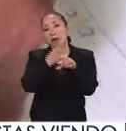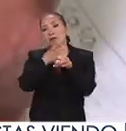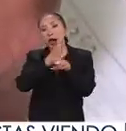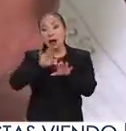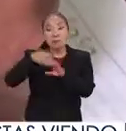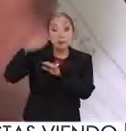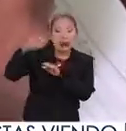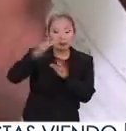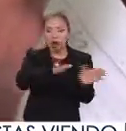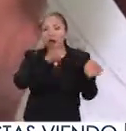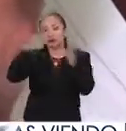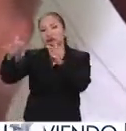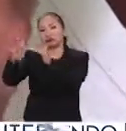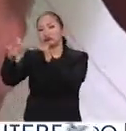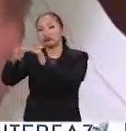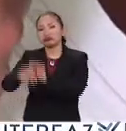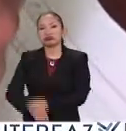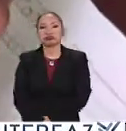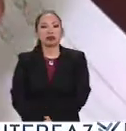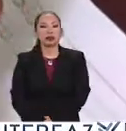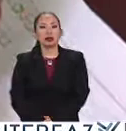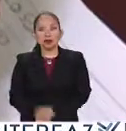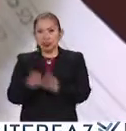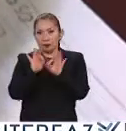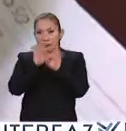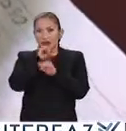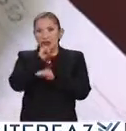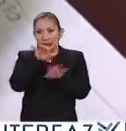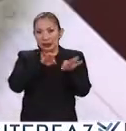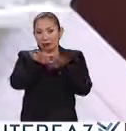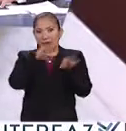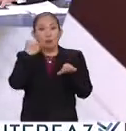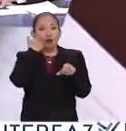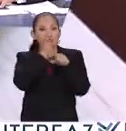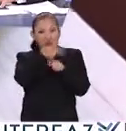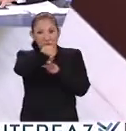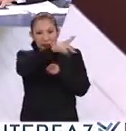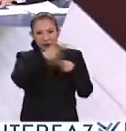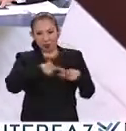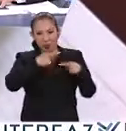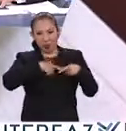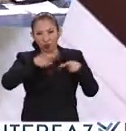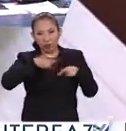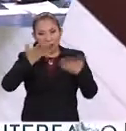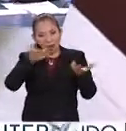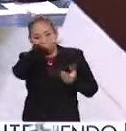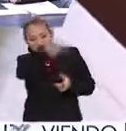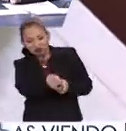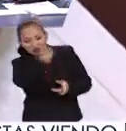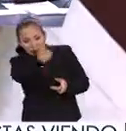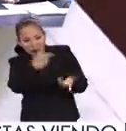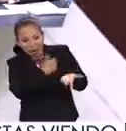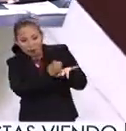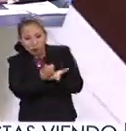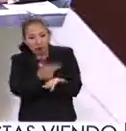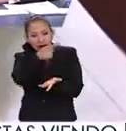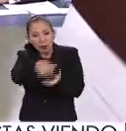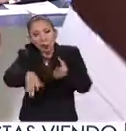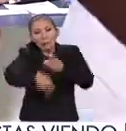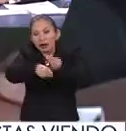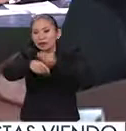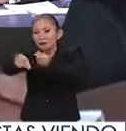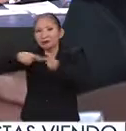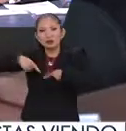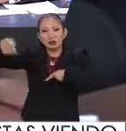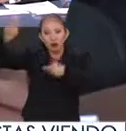donde está ese vínculo. Ahora, es muy importante también el trabajo de los voluntarios que se fortalezca esta figura, que sigan sumándose.